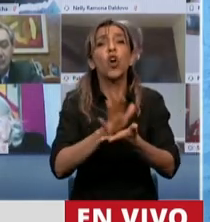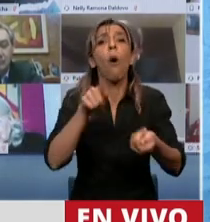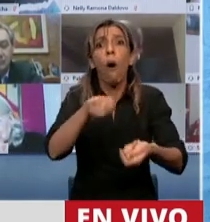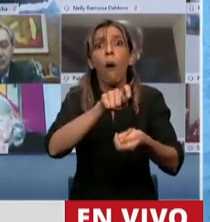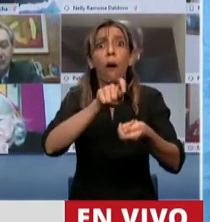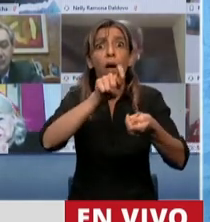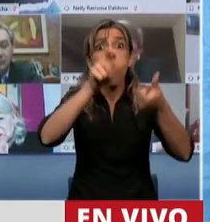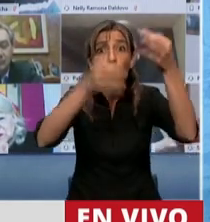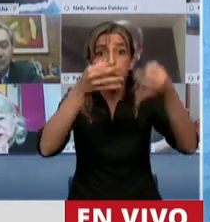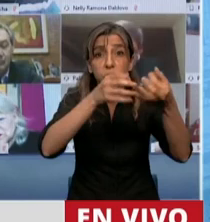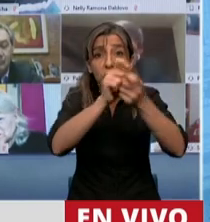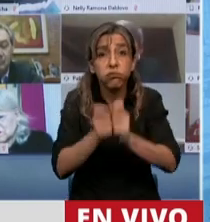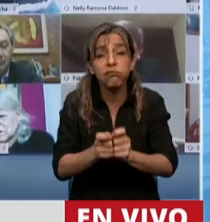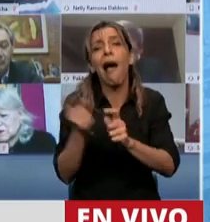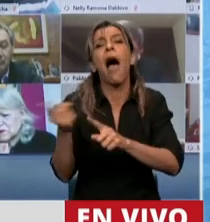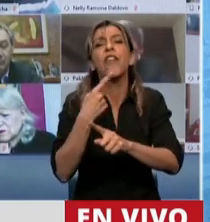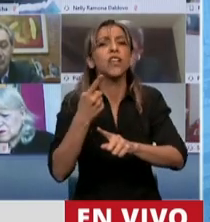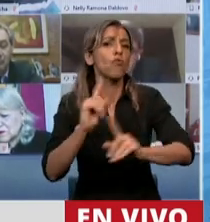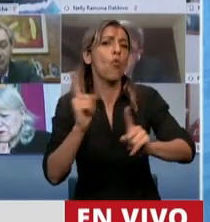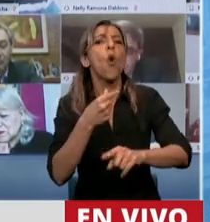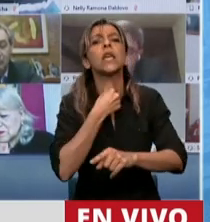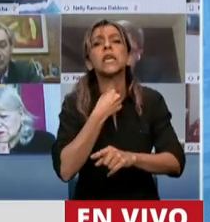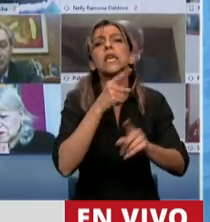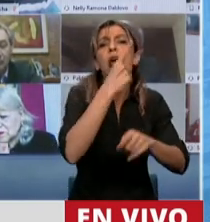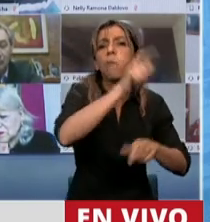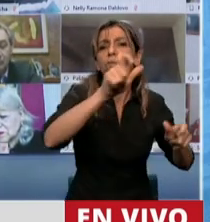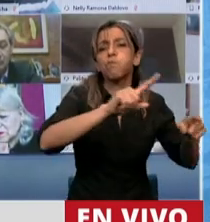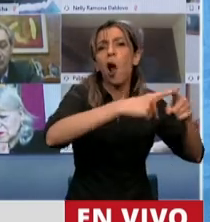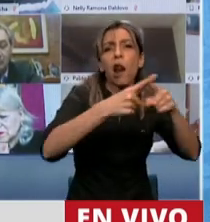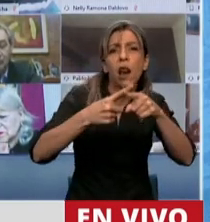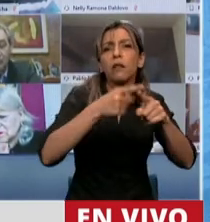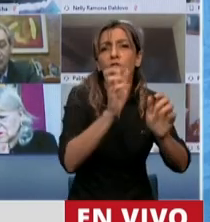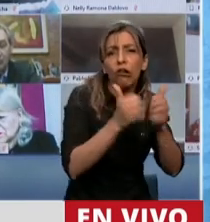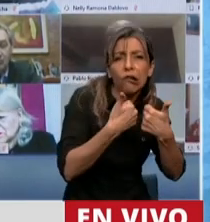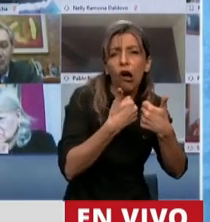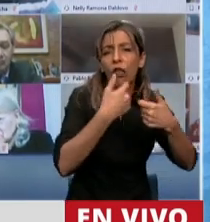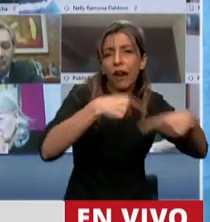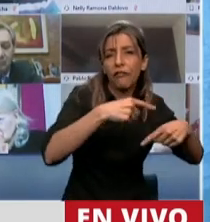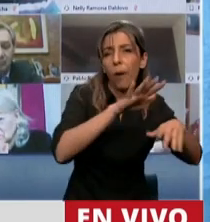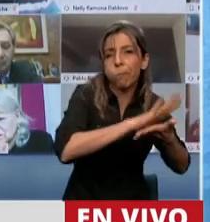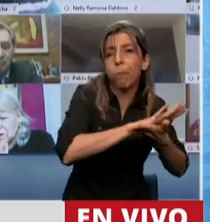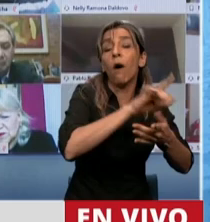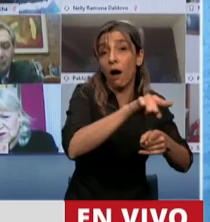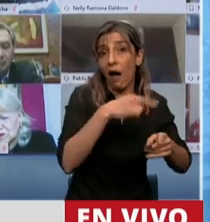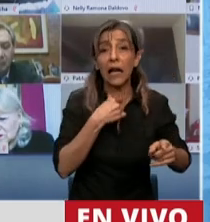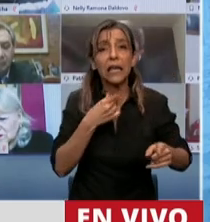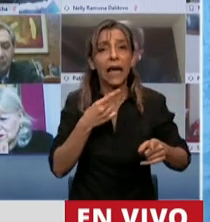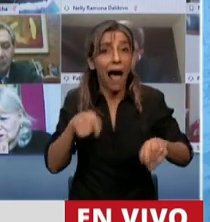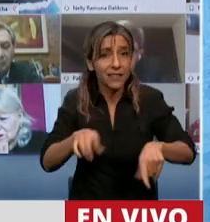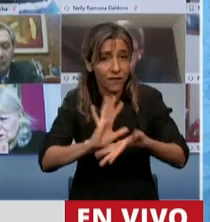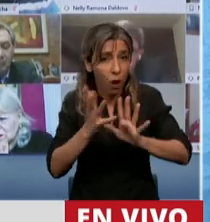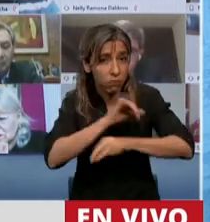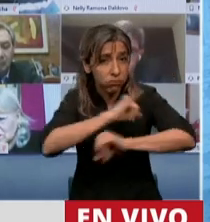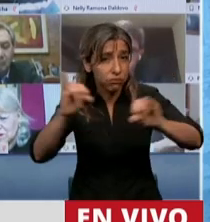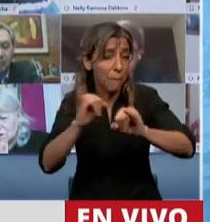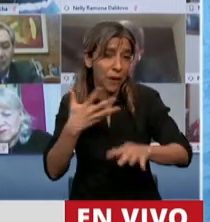de los políticos ocultándole a la sociedad que un juez federal se encarga de los delitos contra la administración pública pero